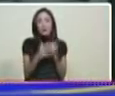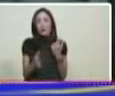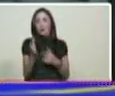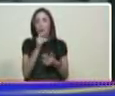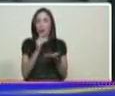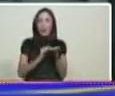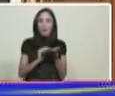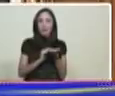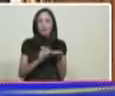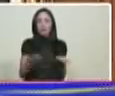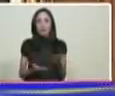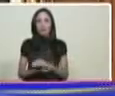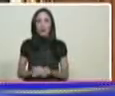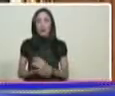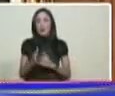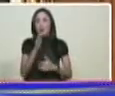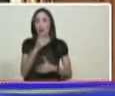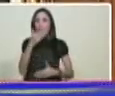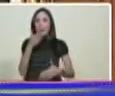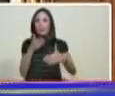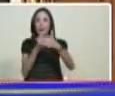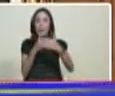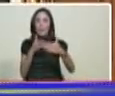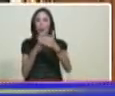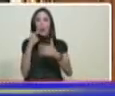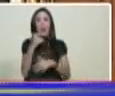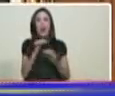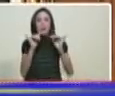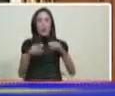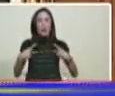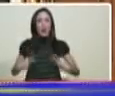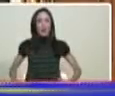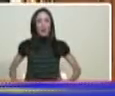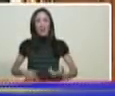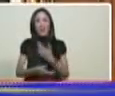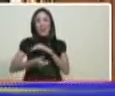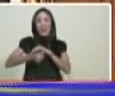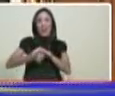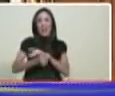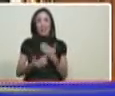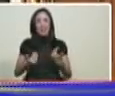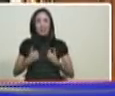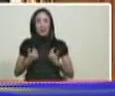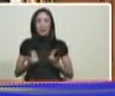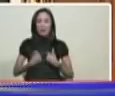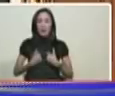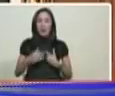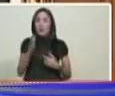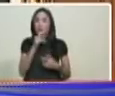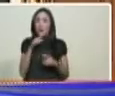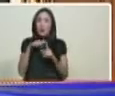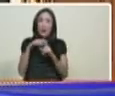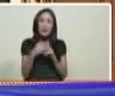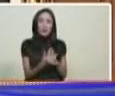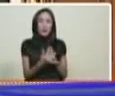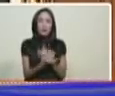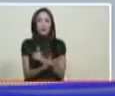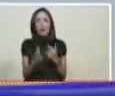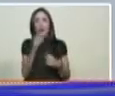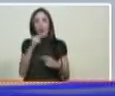sin desafíos la vida es una rutina una lenta agonía sin crisis no hay méritos